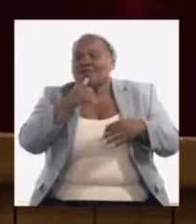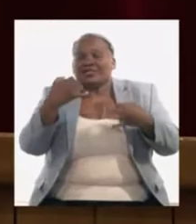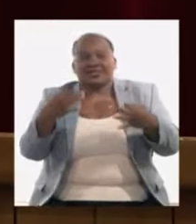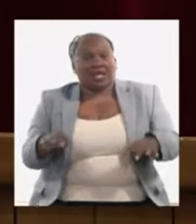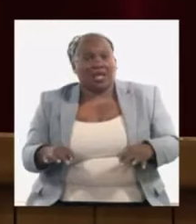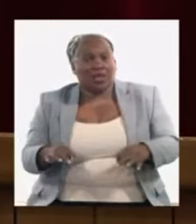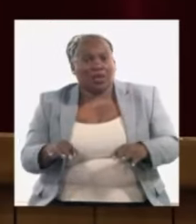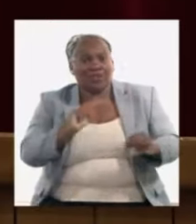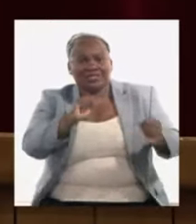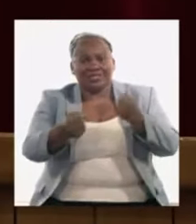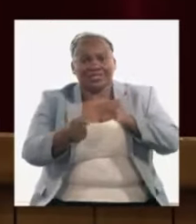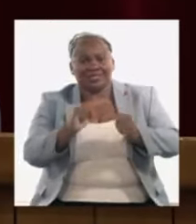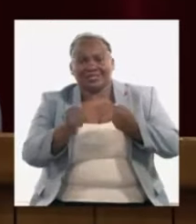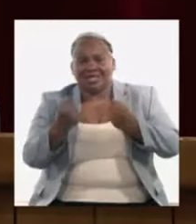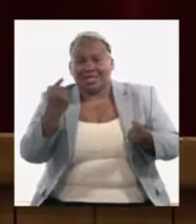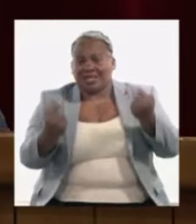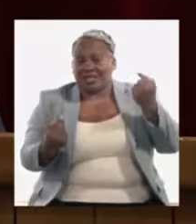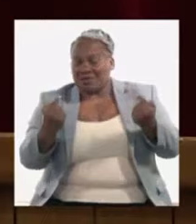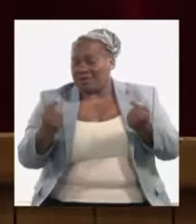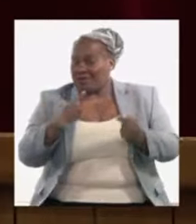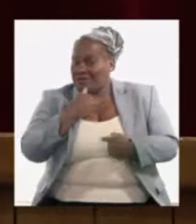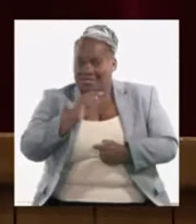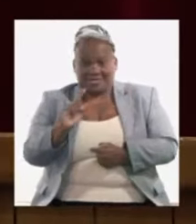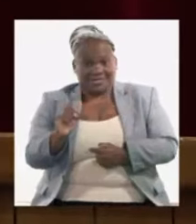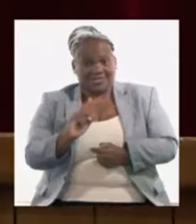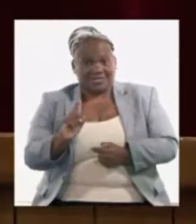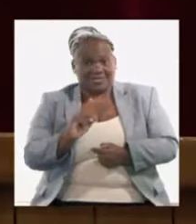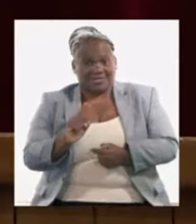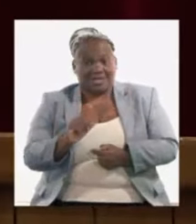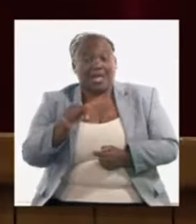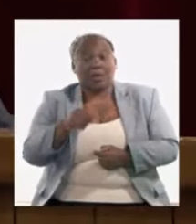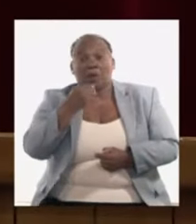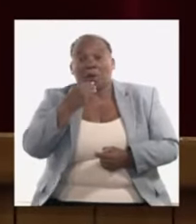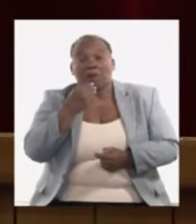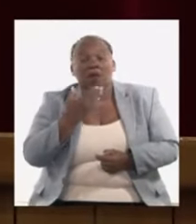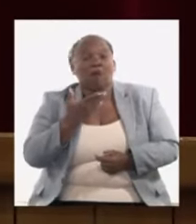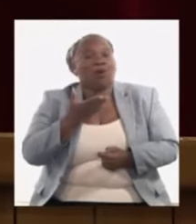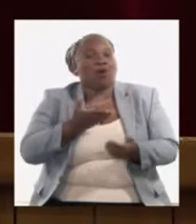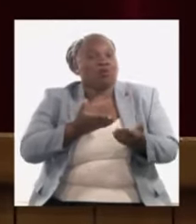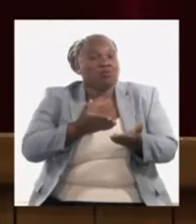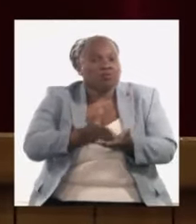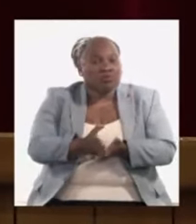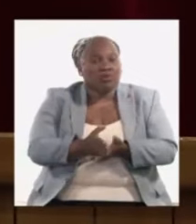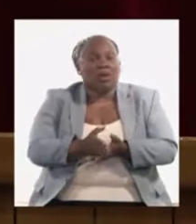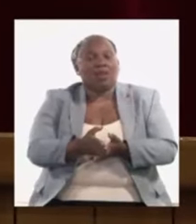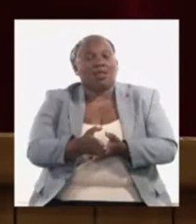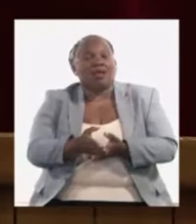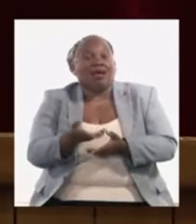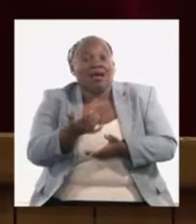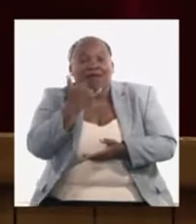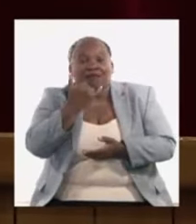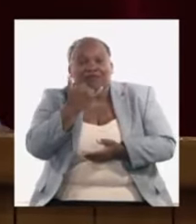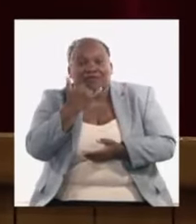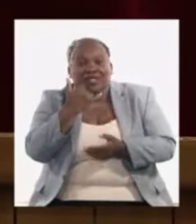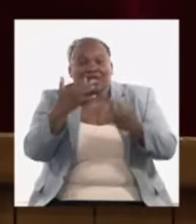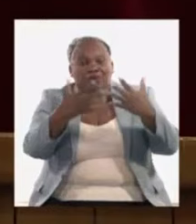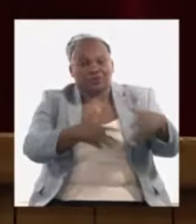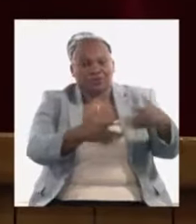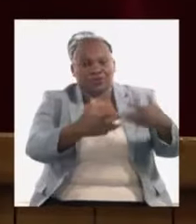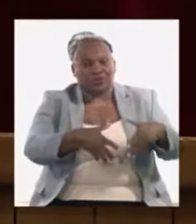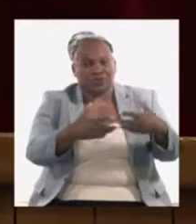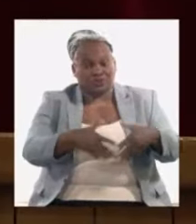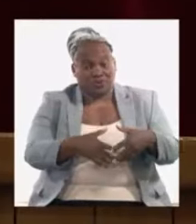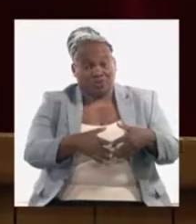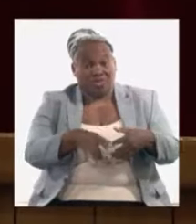de la variable que tenemos nosotros y por lo tanto no podemos seguir afectando la empresa estatal que es el actor económico principal que ya vieron ustedes que generan